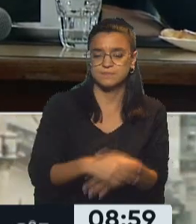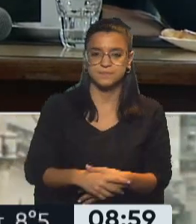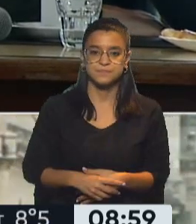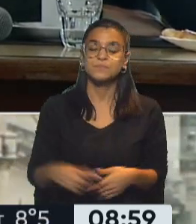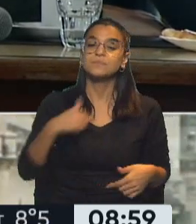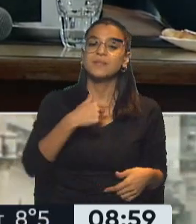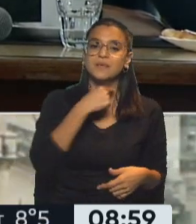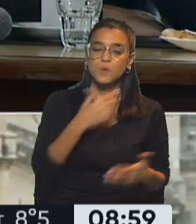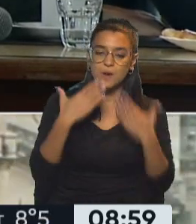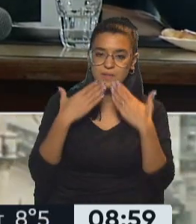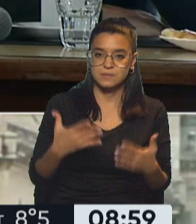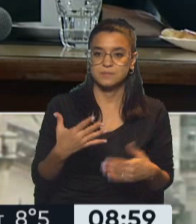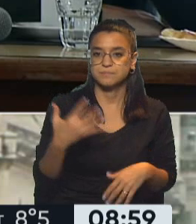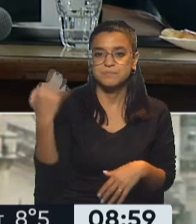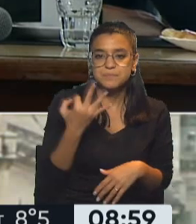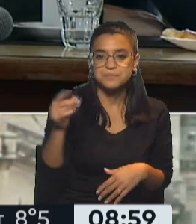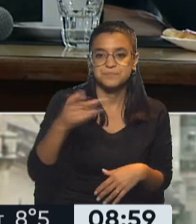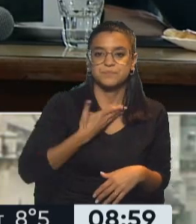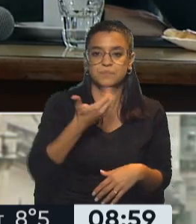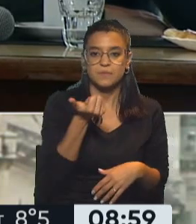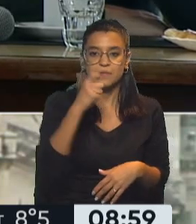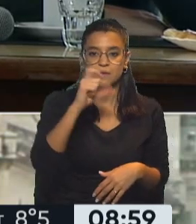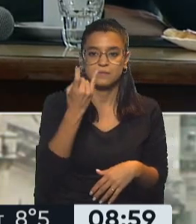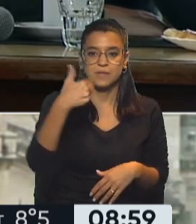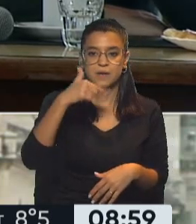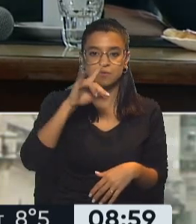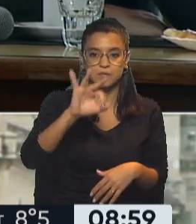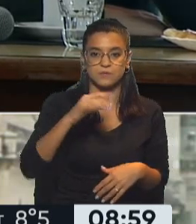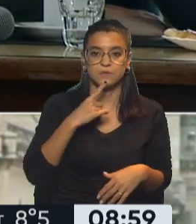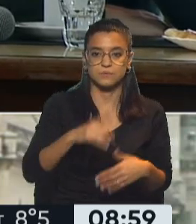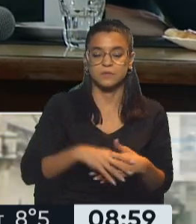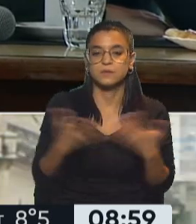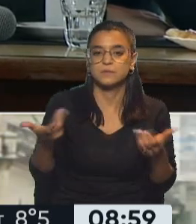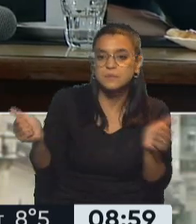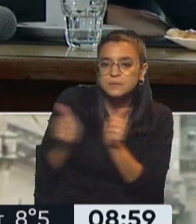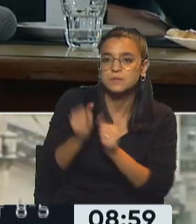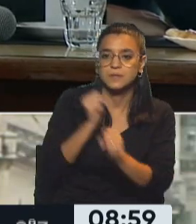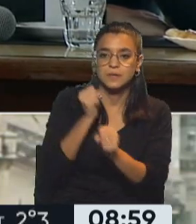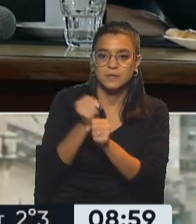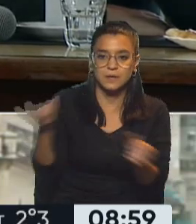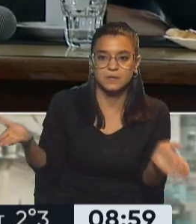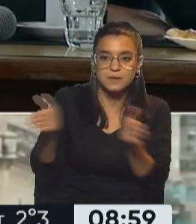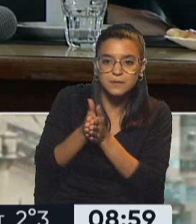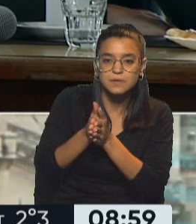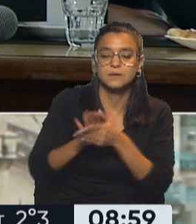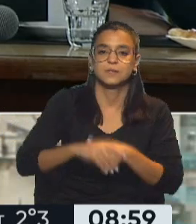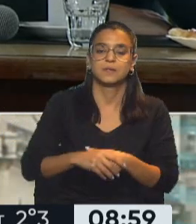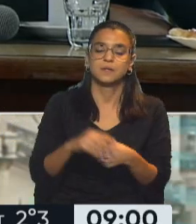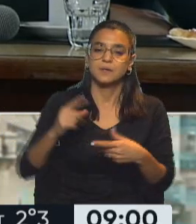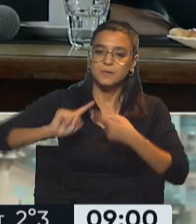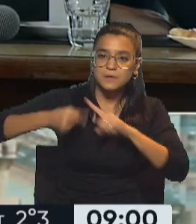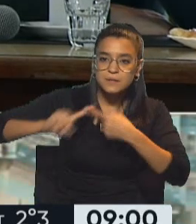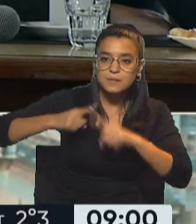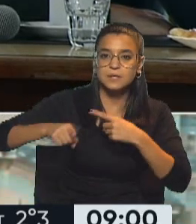Y yo le quiero agradecer especialmente a Facundo, porque hemos construido una química, un trabajo conjunto, una relación,